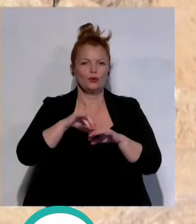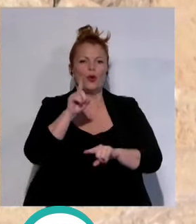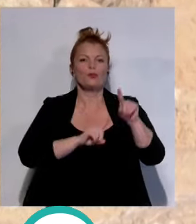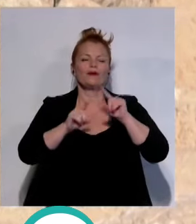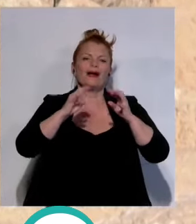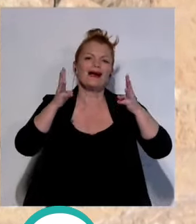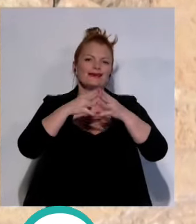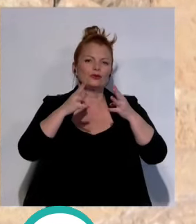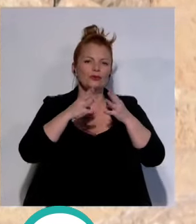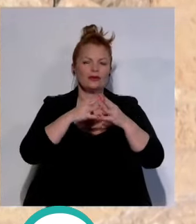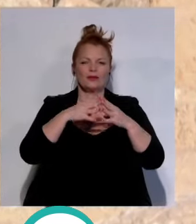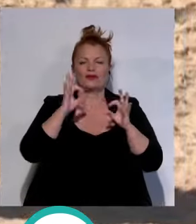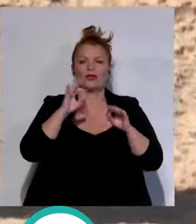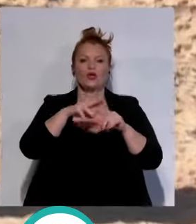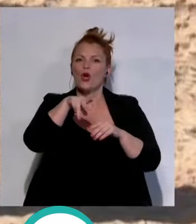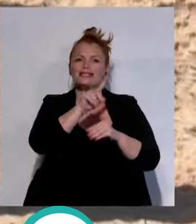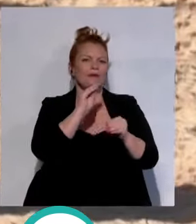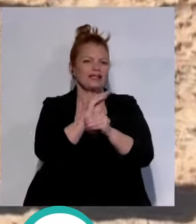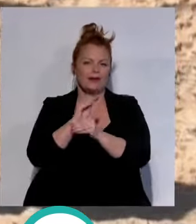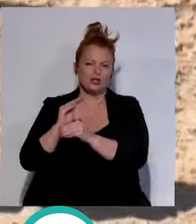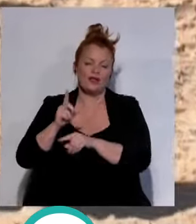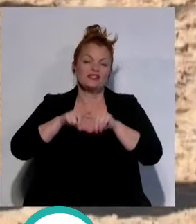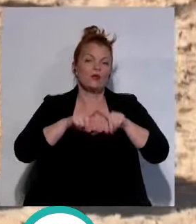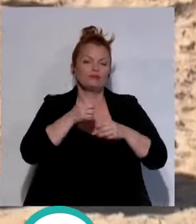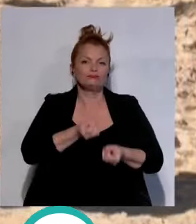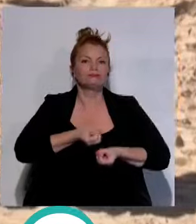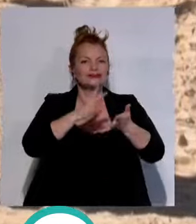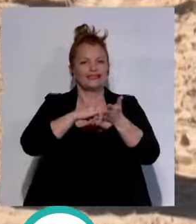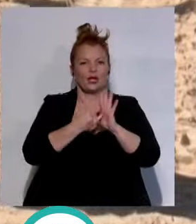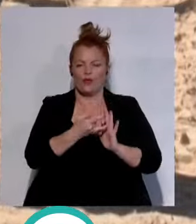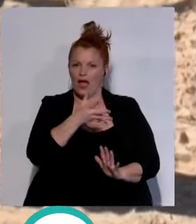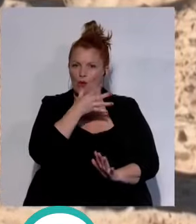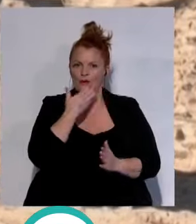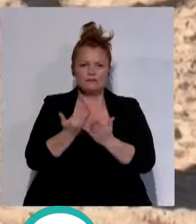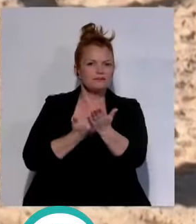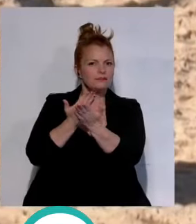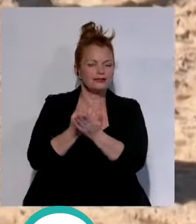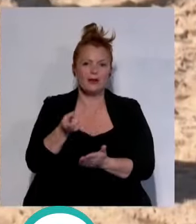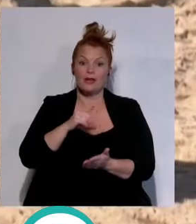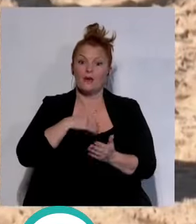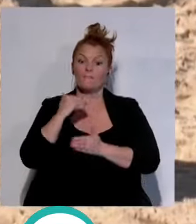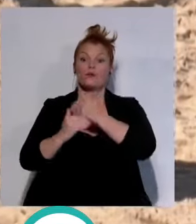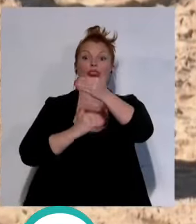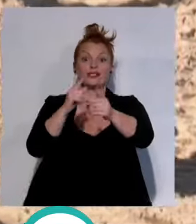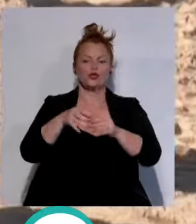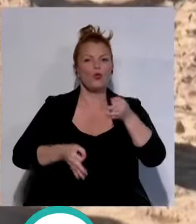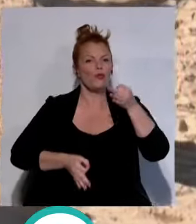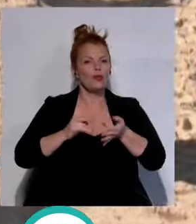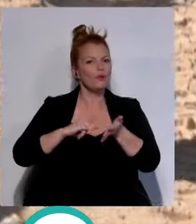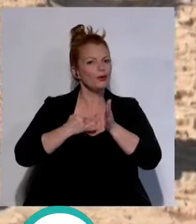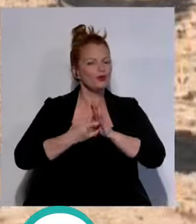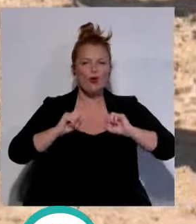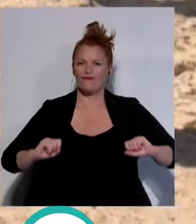estructural y no una cuestión de mantenimiento, según los técnicos de Aguas. Se ha solicitado además en el proceso judicial el proyecto